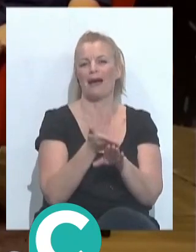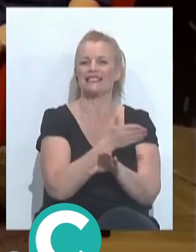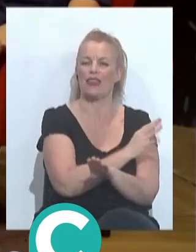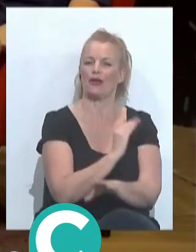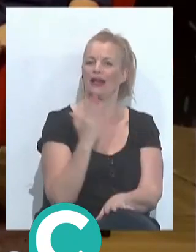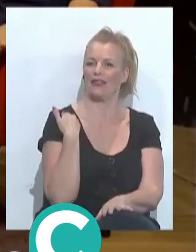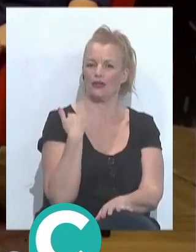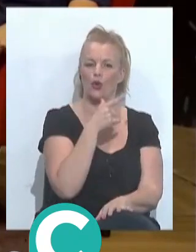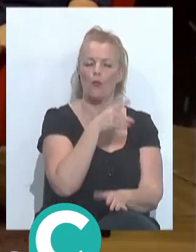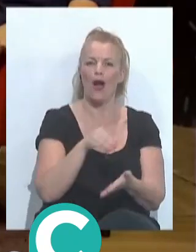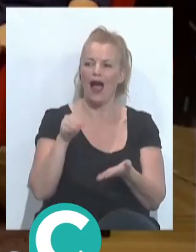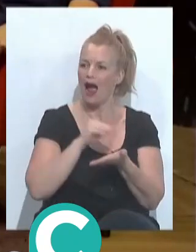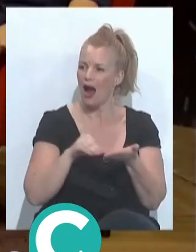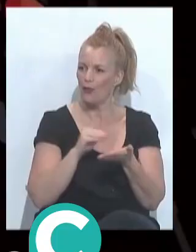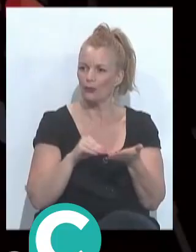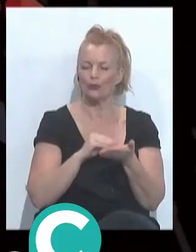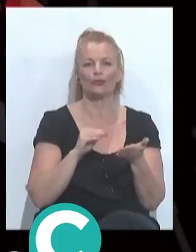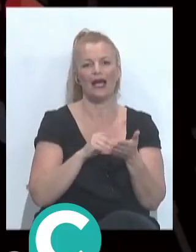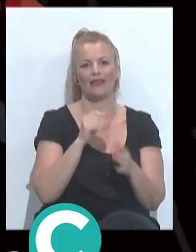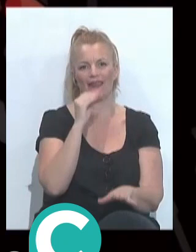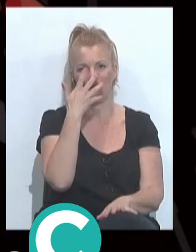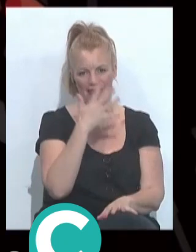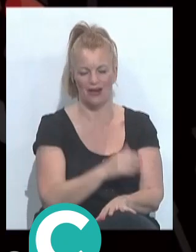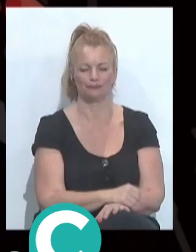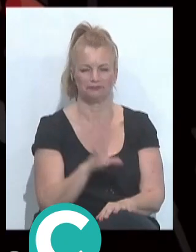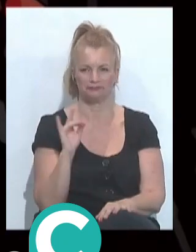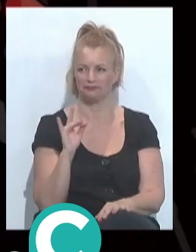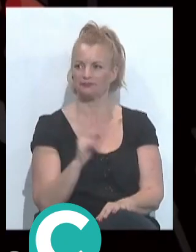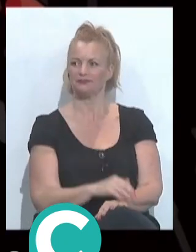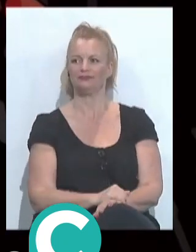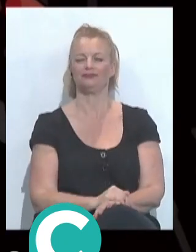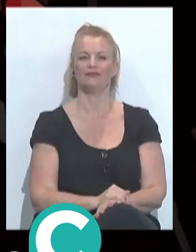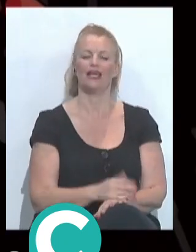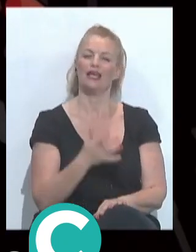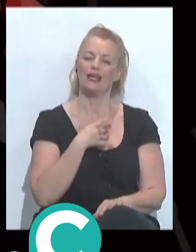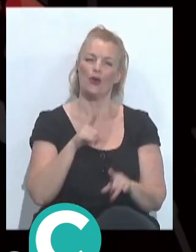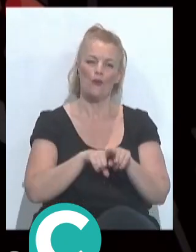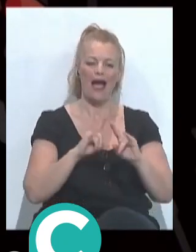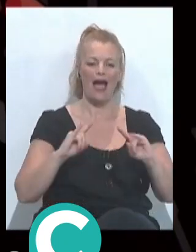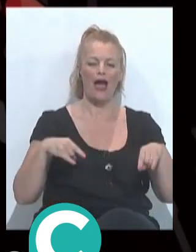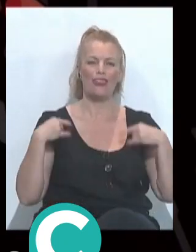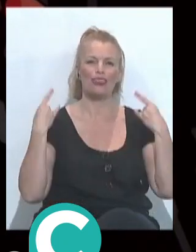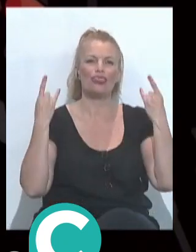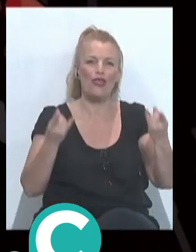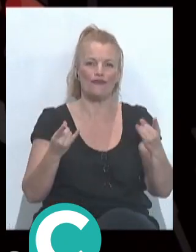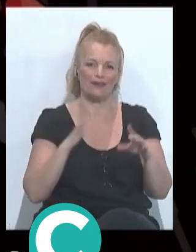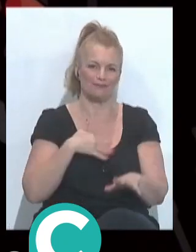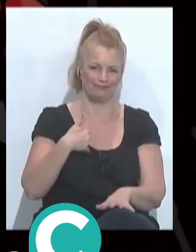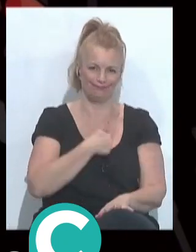como autor de carnaval. Pues sí, pues nada, tenemos esa doble nacionalidad